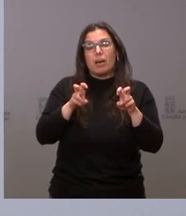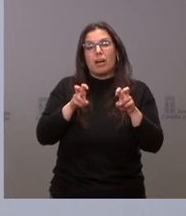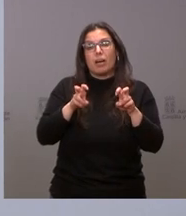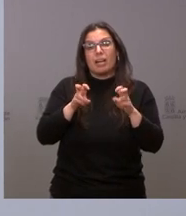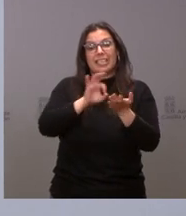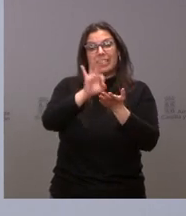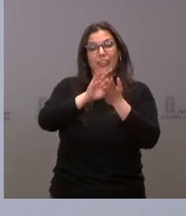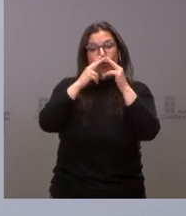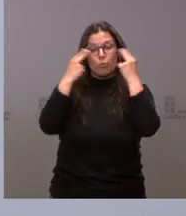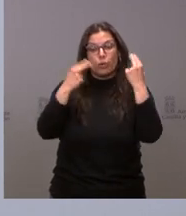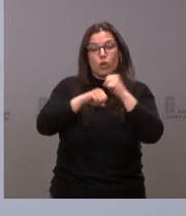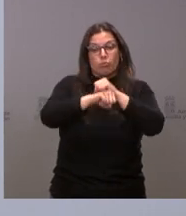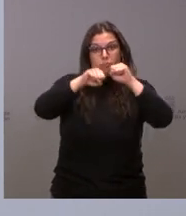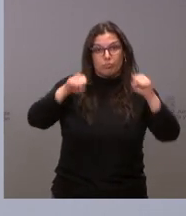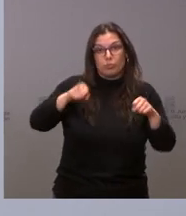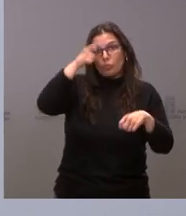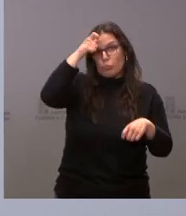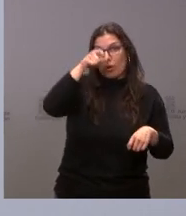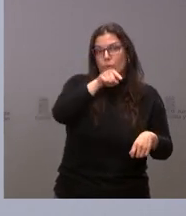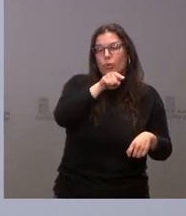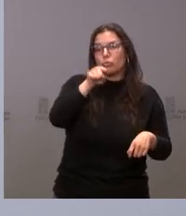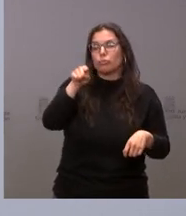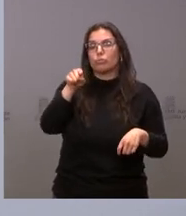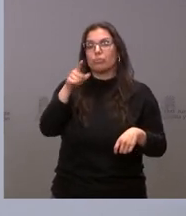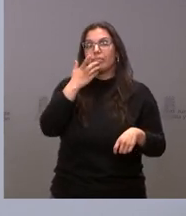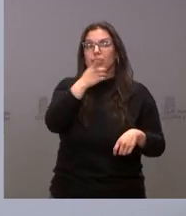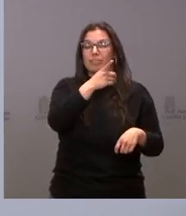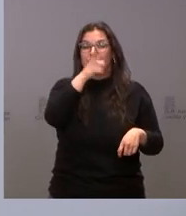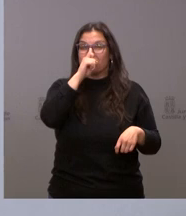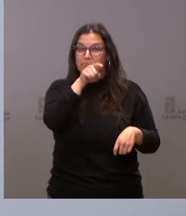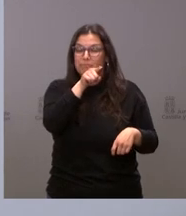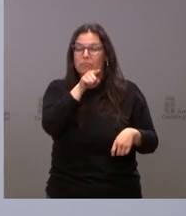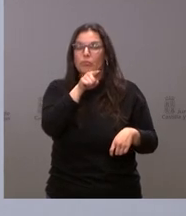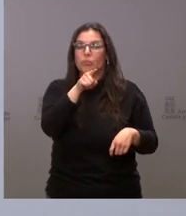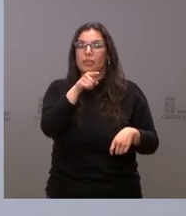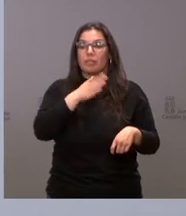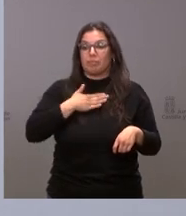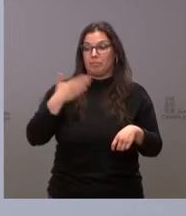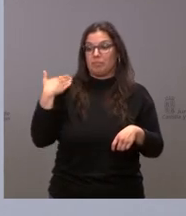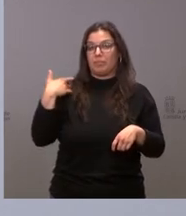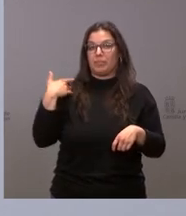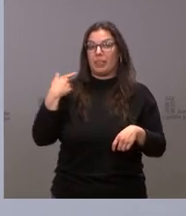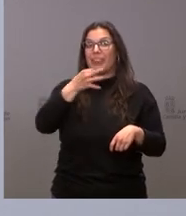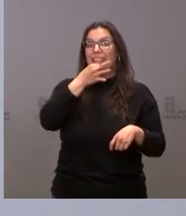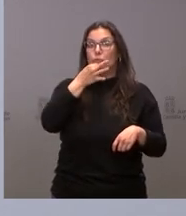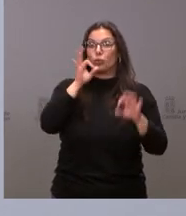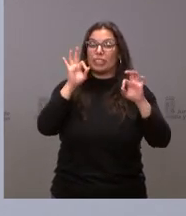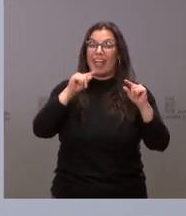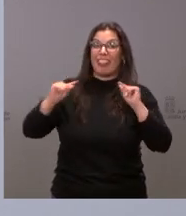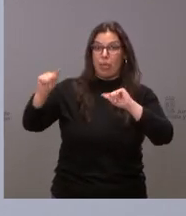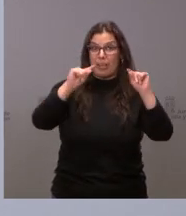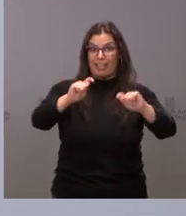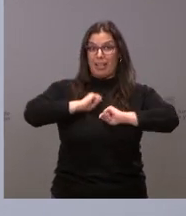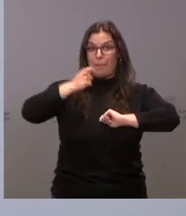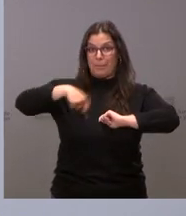los servicios públicos en el medio rural si usted recuerda mi debate perdón mi discurso en el debate de